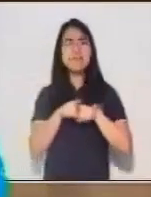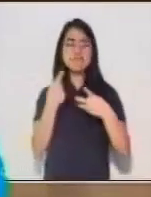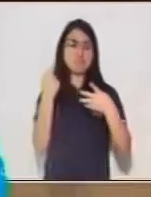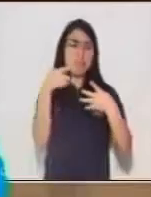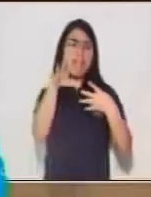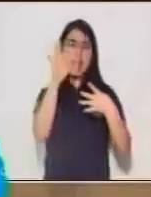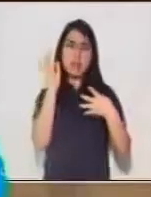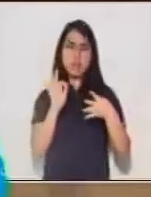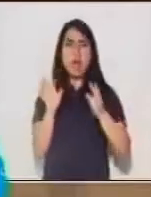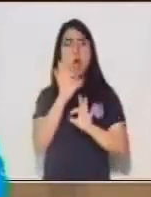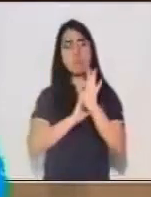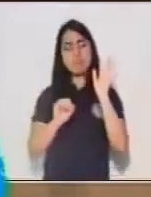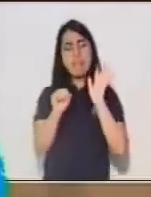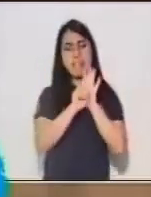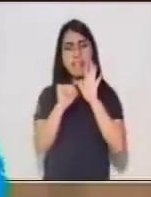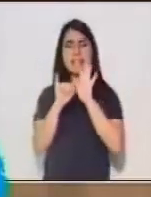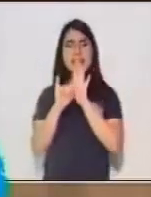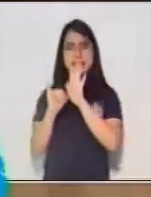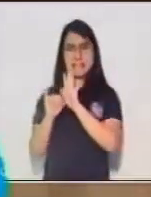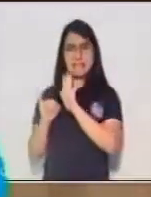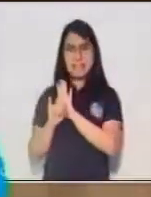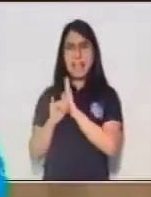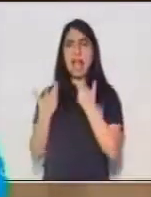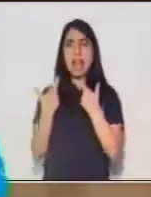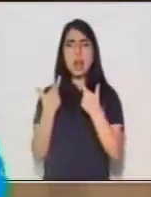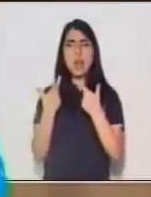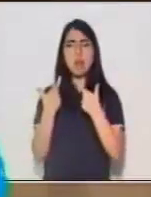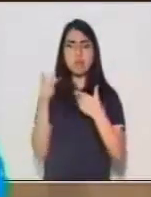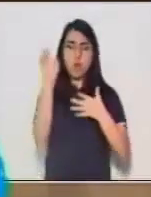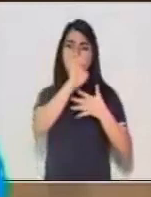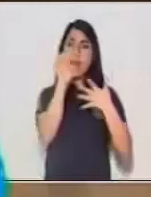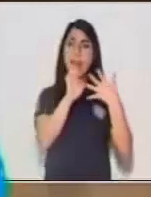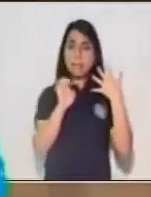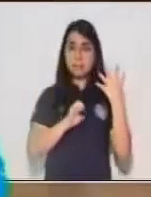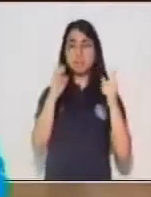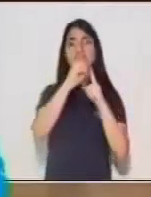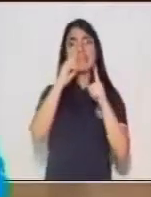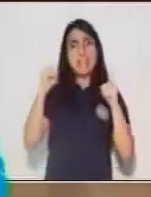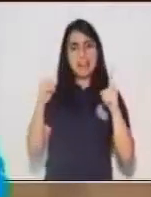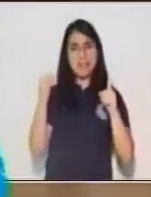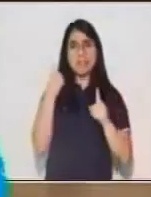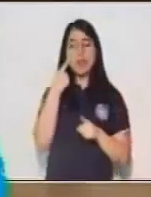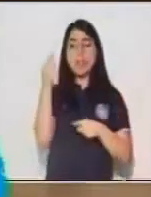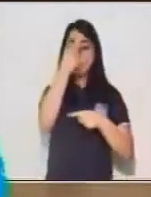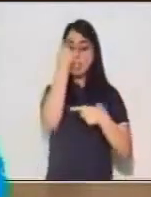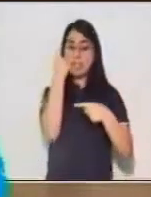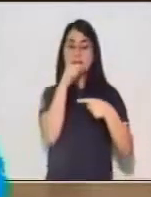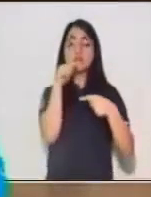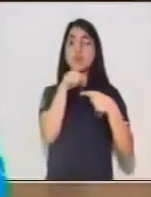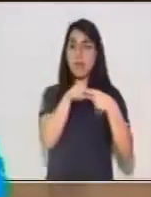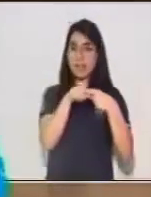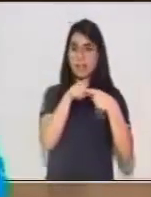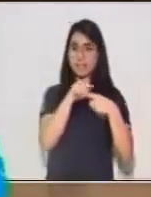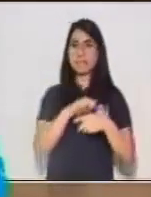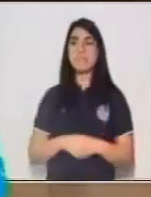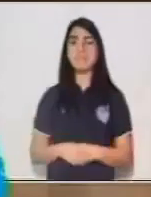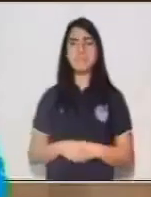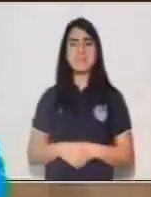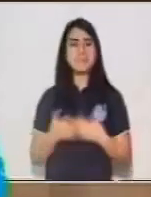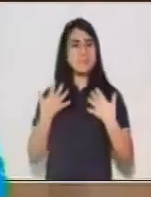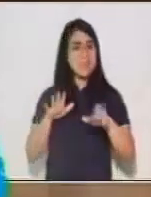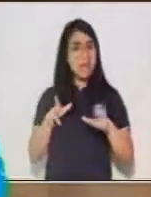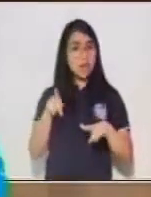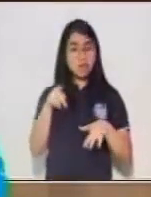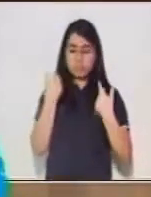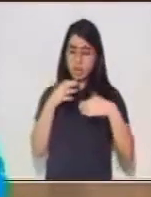y puedas reforzar lo que vimos hoy con respecto a los modificadores del sujeto. Después de que hayas